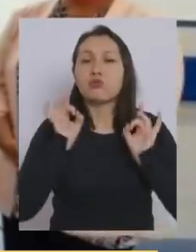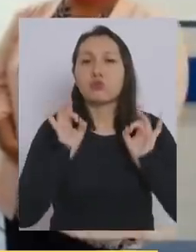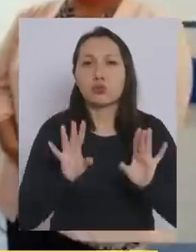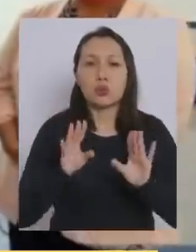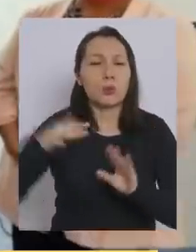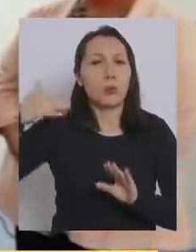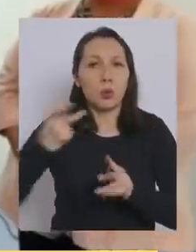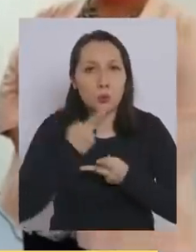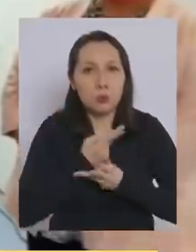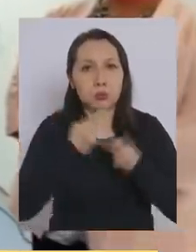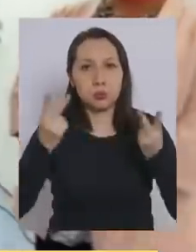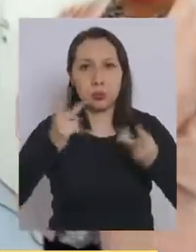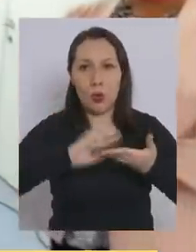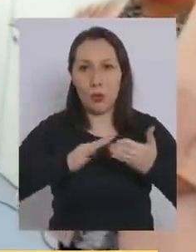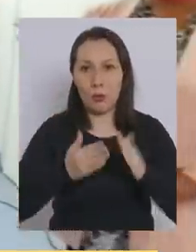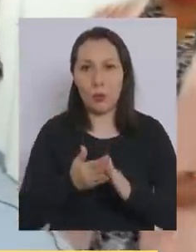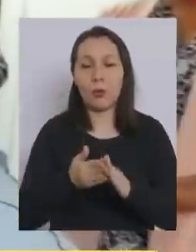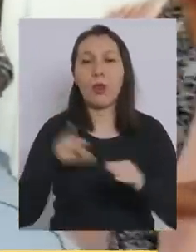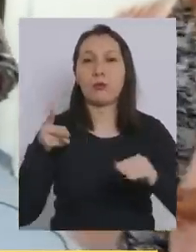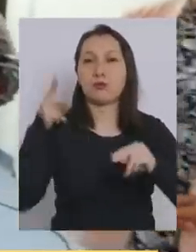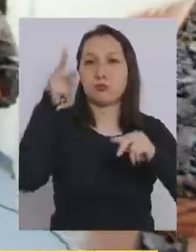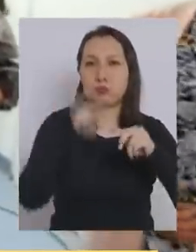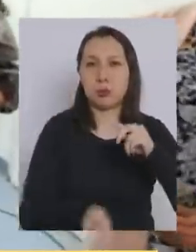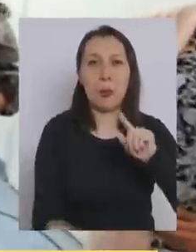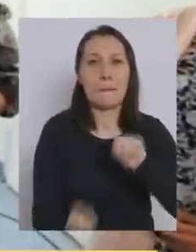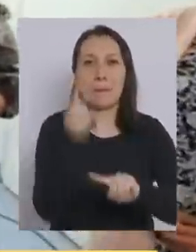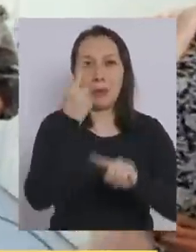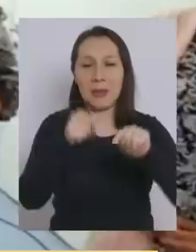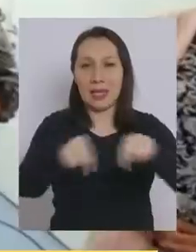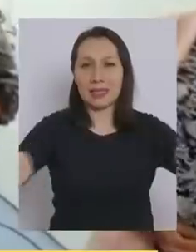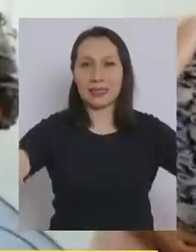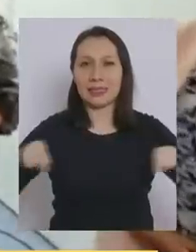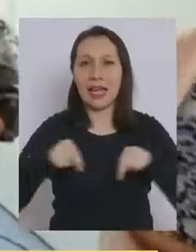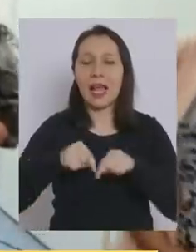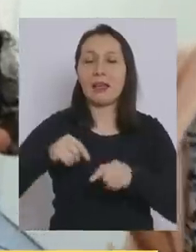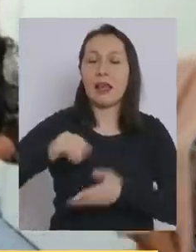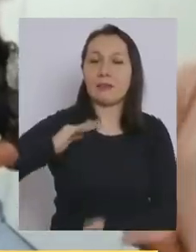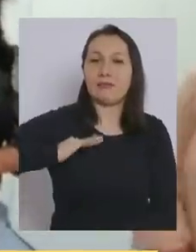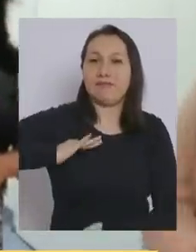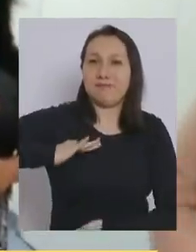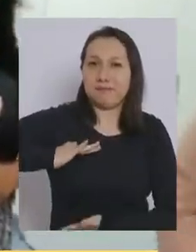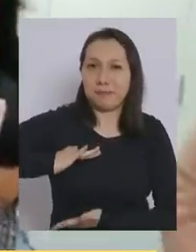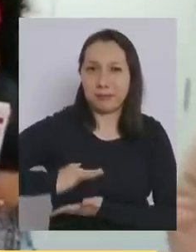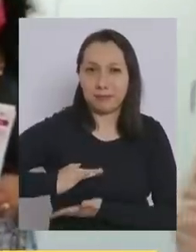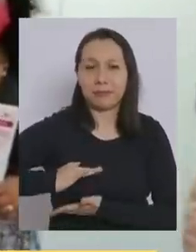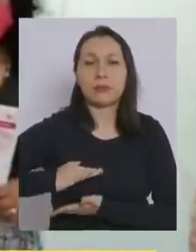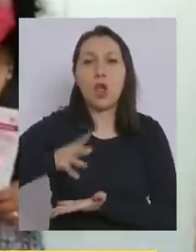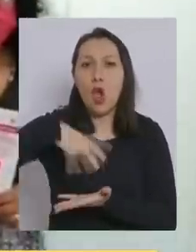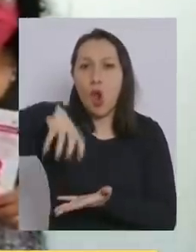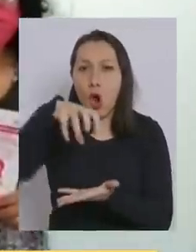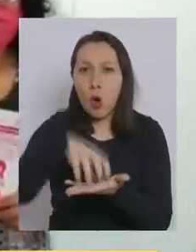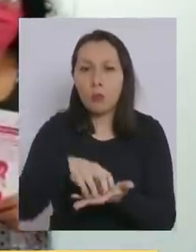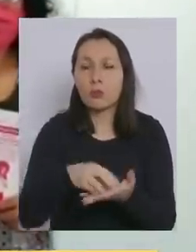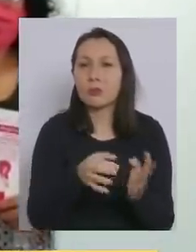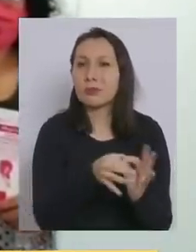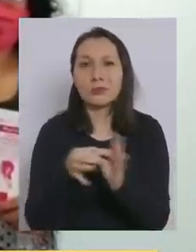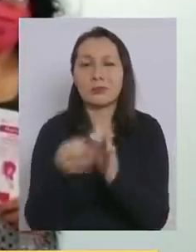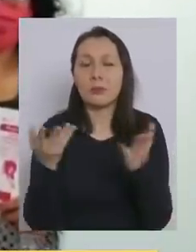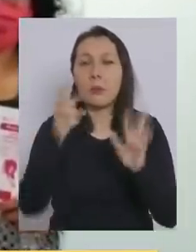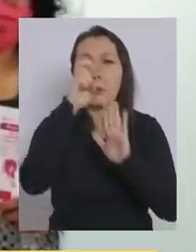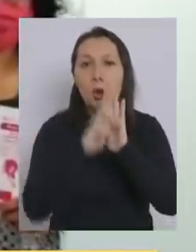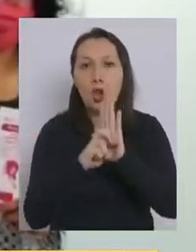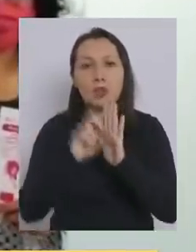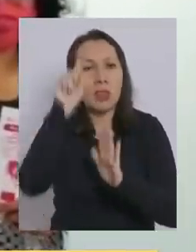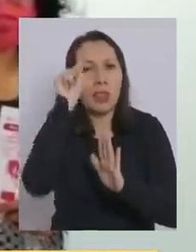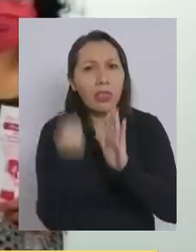muy importante para nuestra comunidad. Se inaugura la primera sala de toma de mamografías comunal. Este es un proyecto que